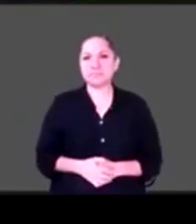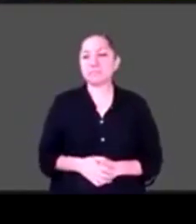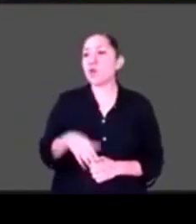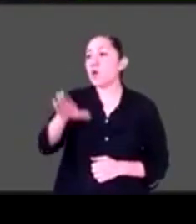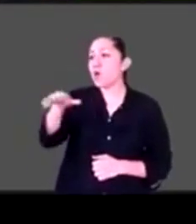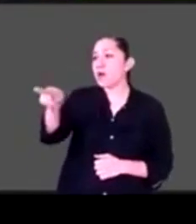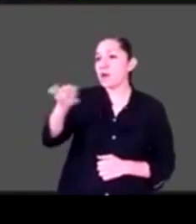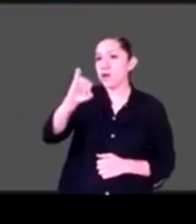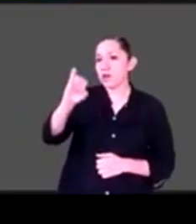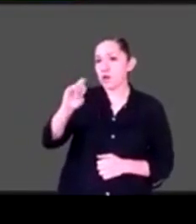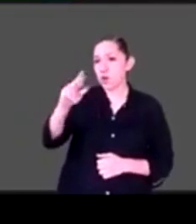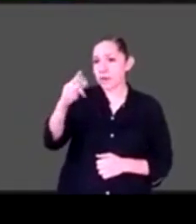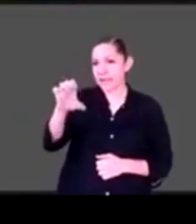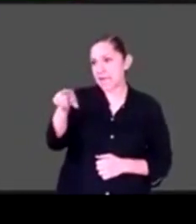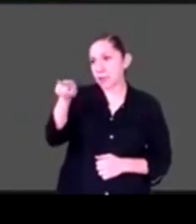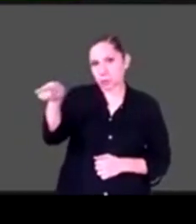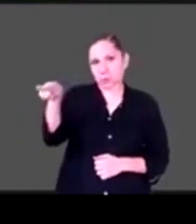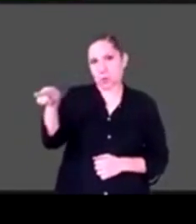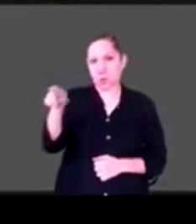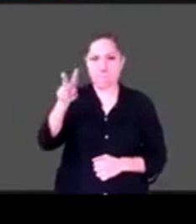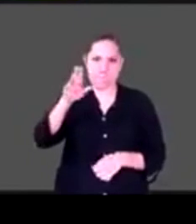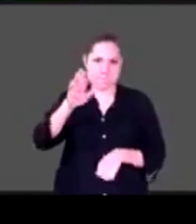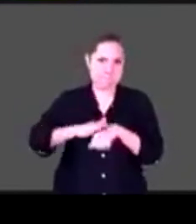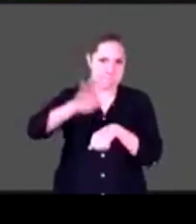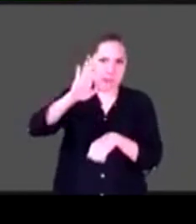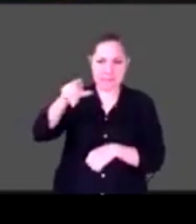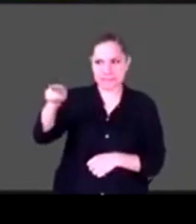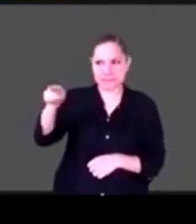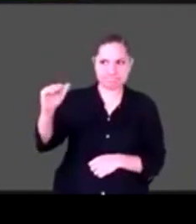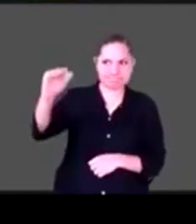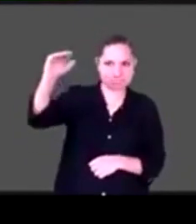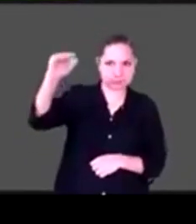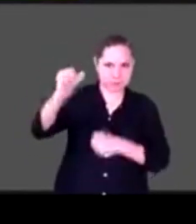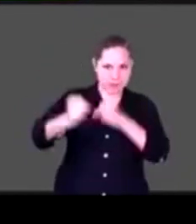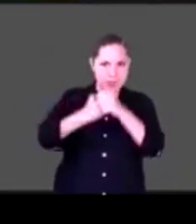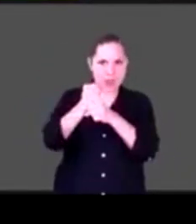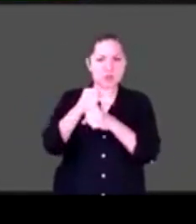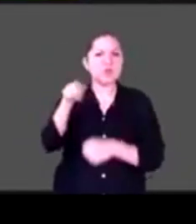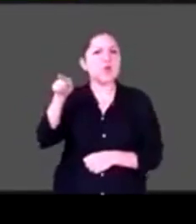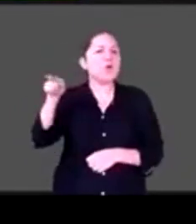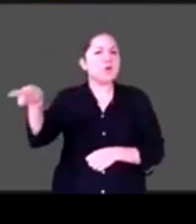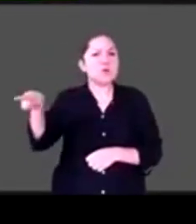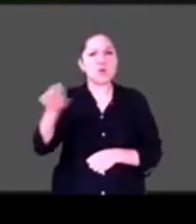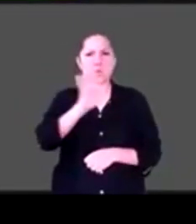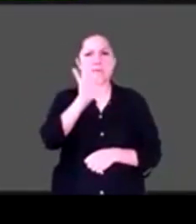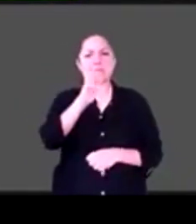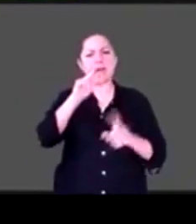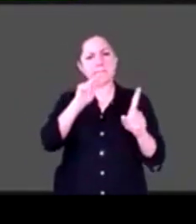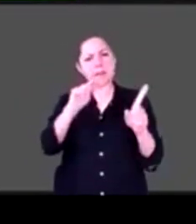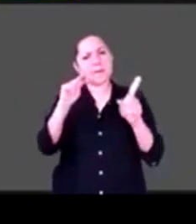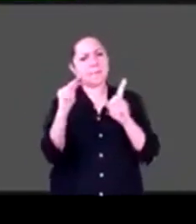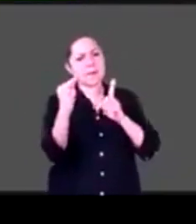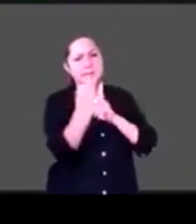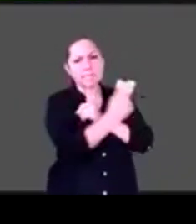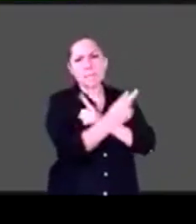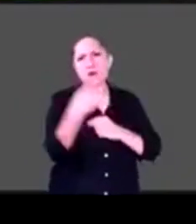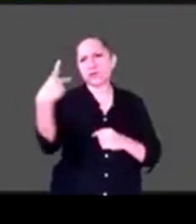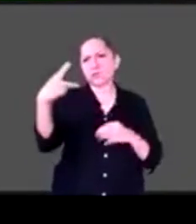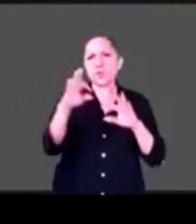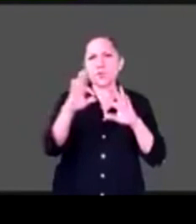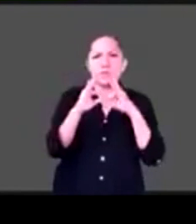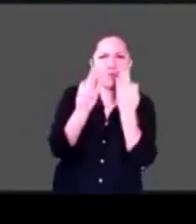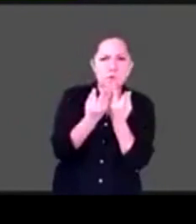a lo mejor también tienes una manera diferente de ver la realidad, porque muchas de tus charlas van en torno de la inclusión. Me encantaría saber